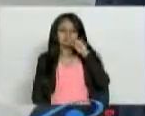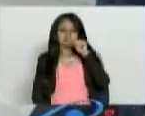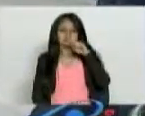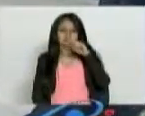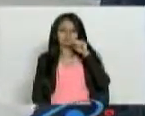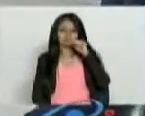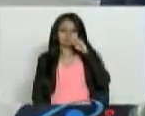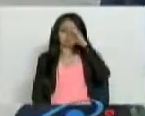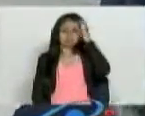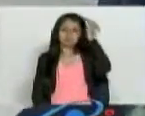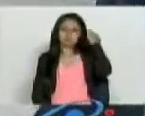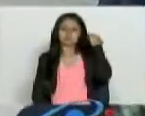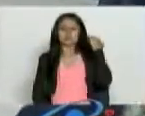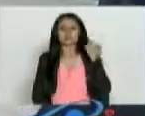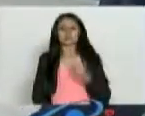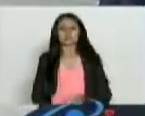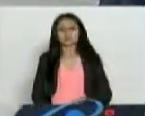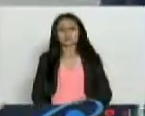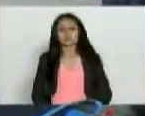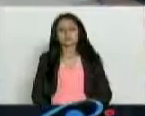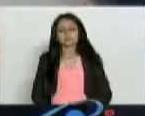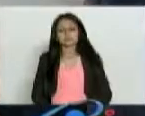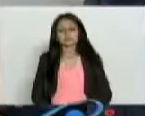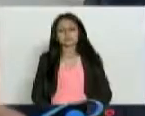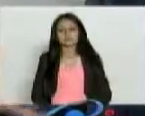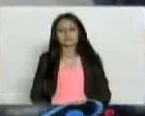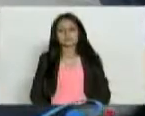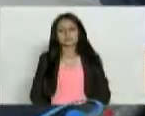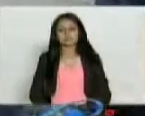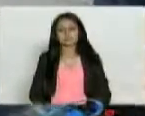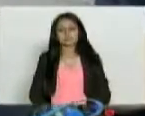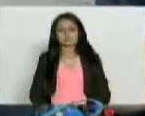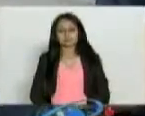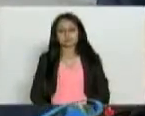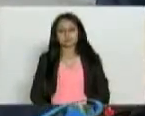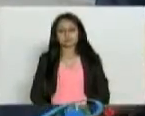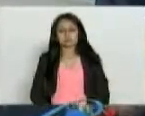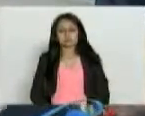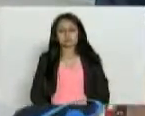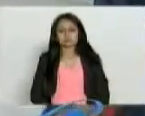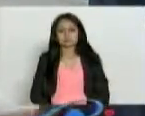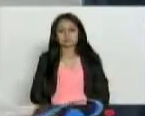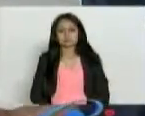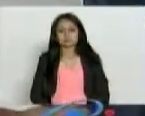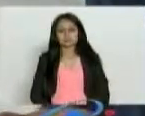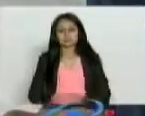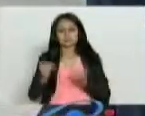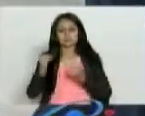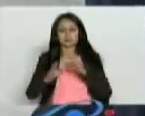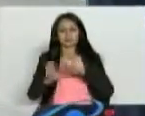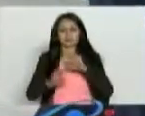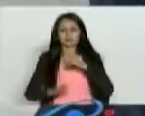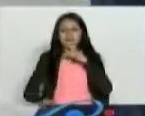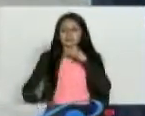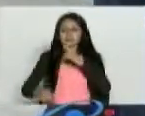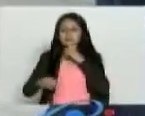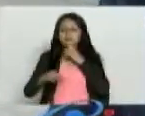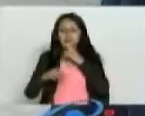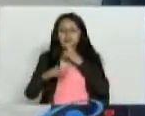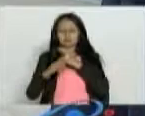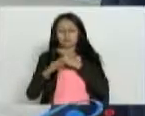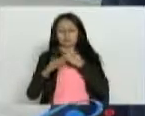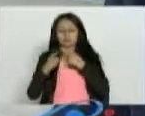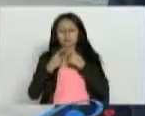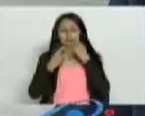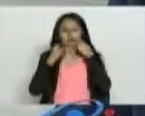no seguir recibiendo simultáneamente llamadas que a veces nos prolongamos en la respuesta y se olvidan las preguntas. Creo que usted es el de